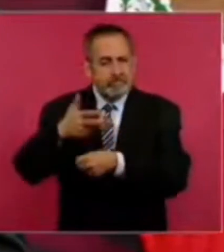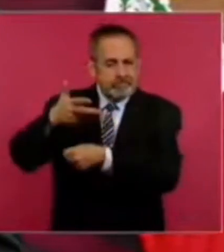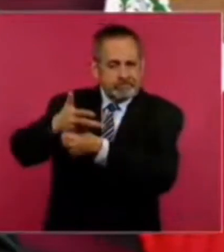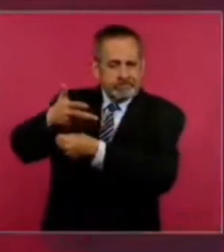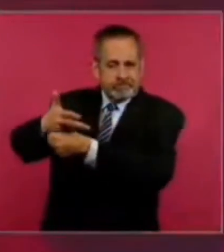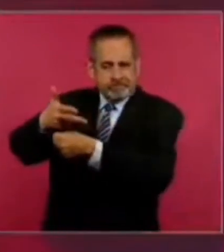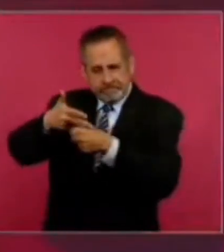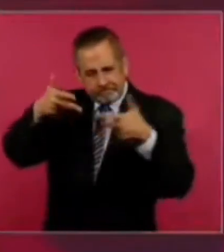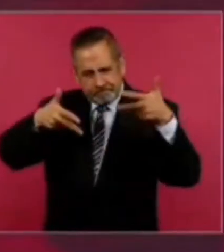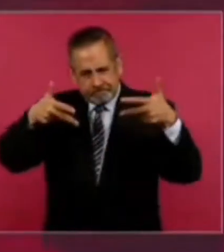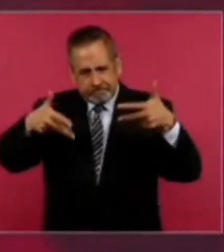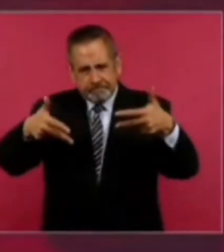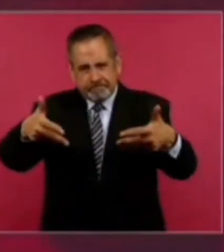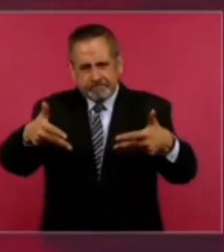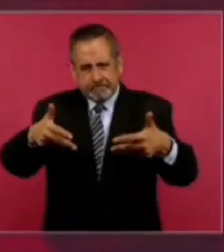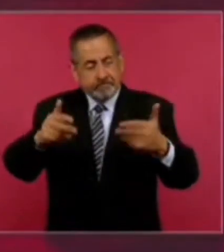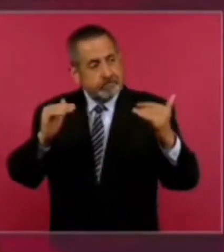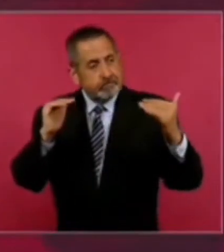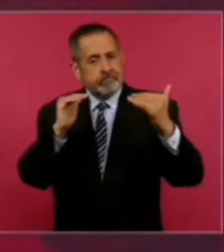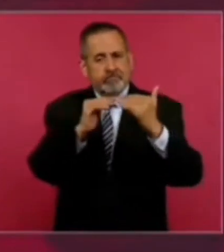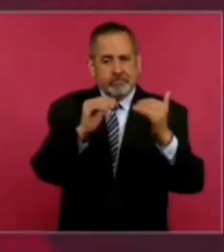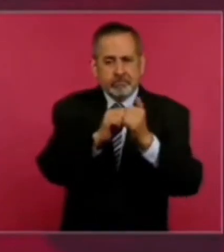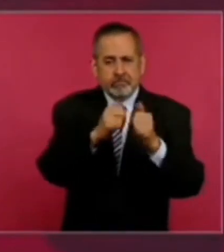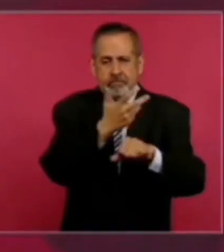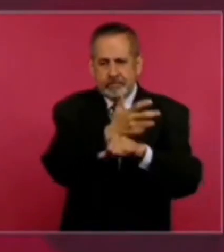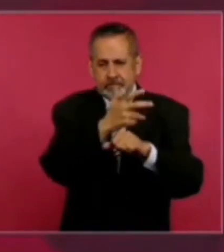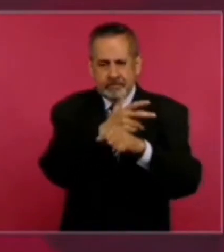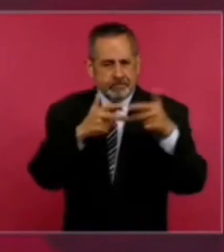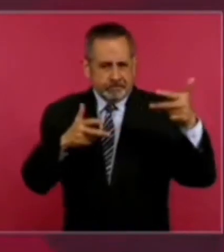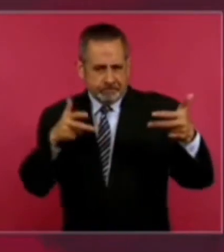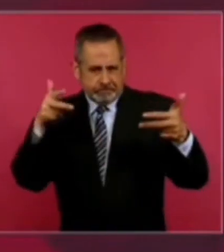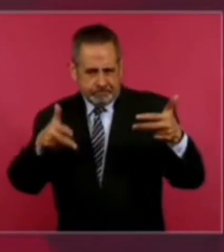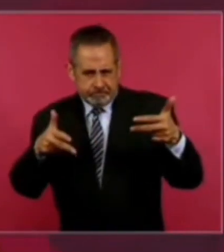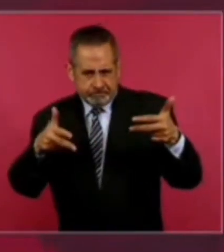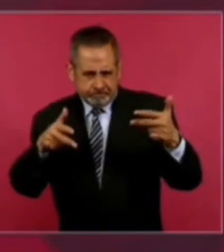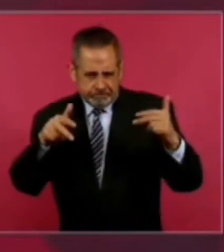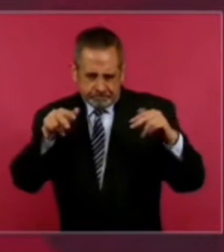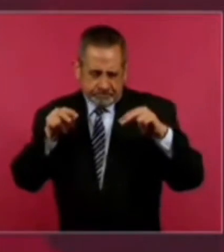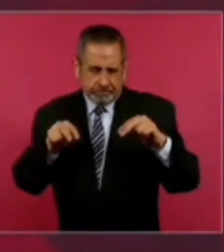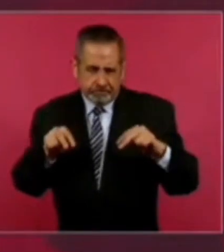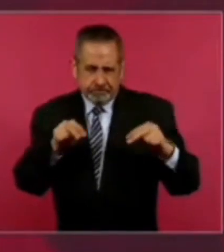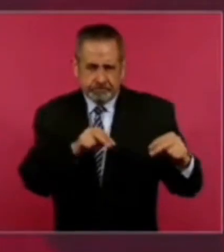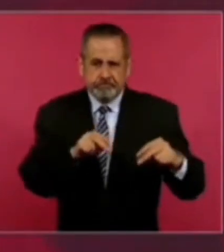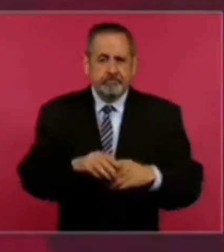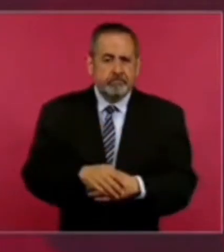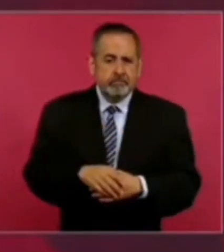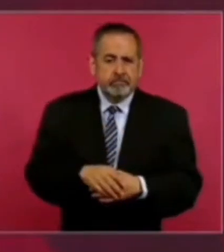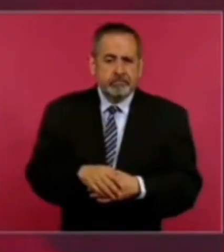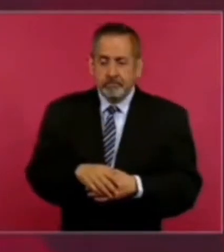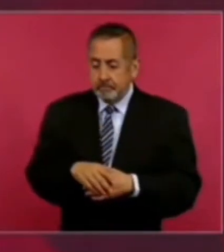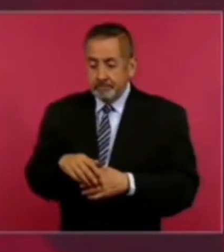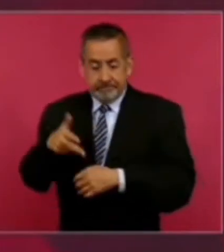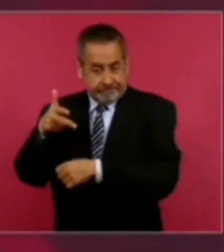aduanas de Estados Unidos. Y cuando son fabricadas en otros países